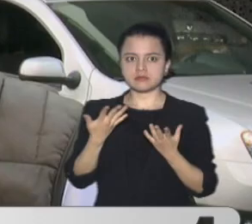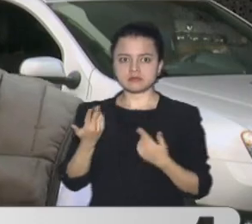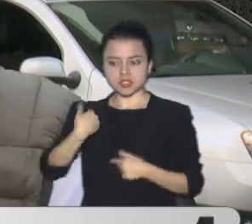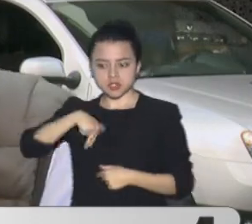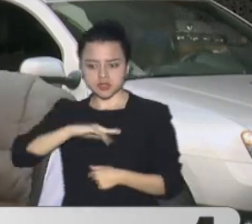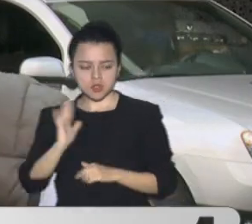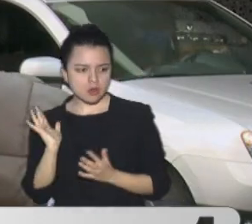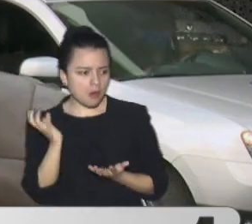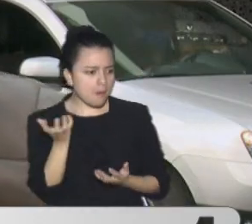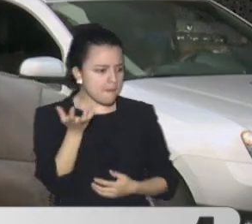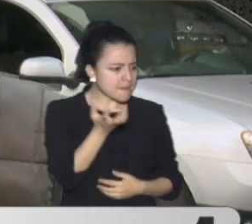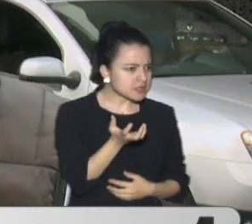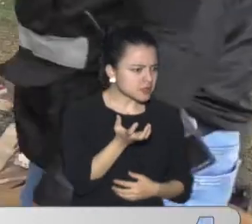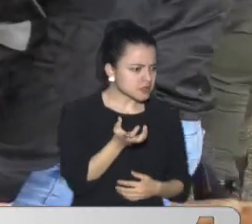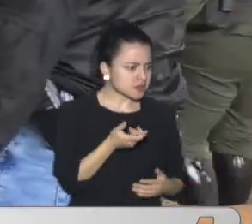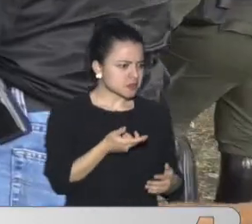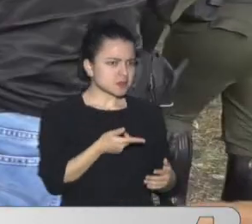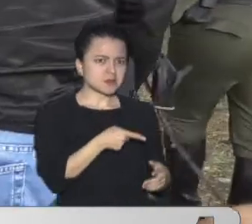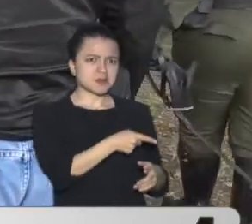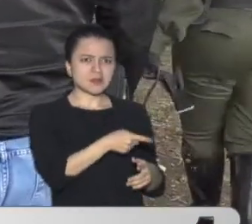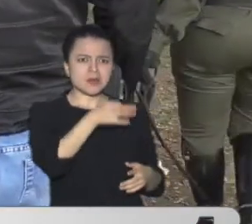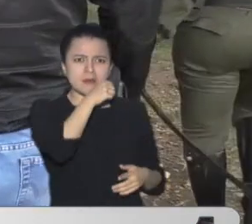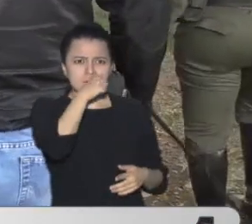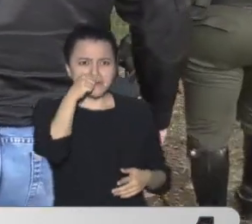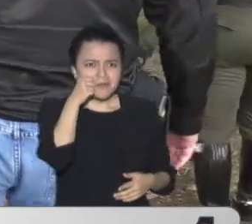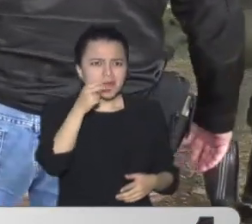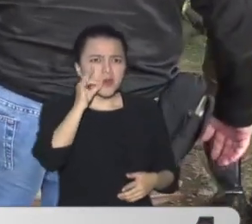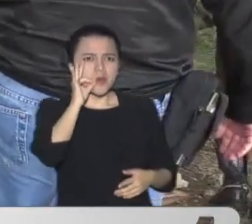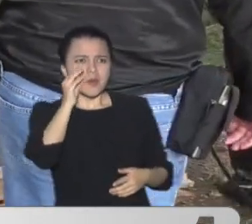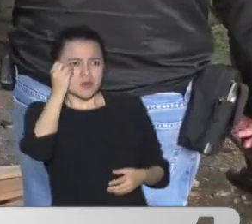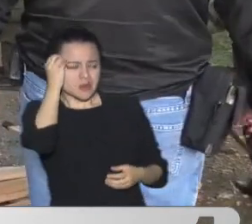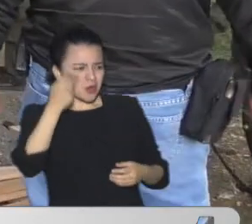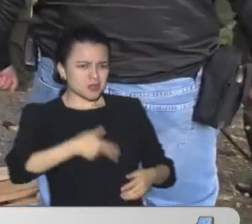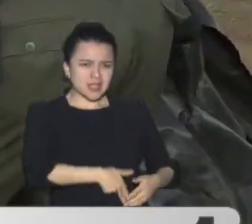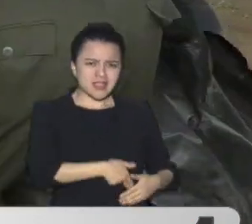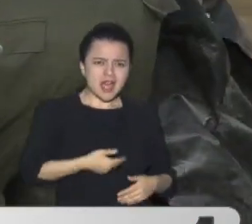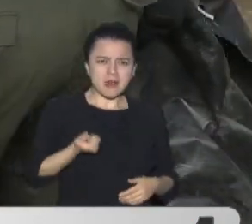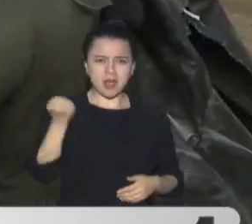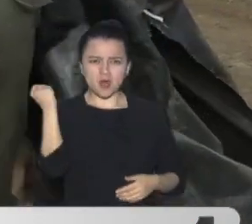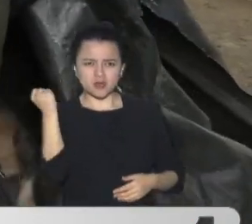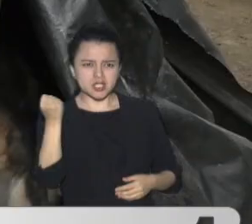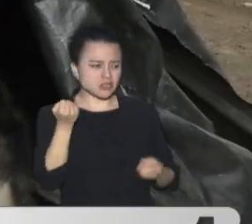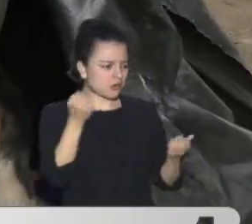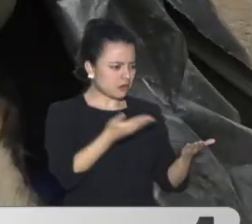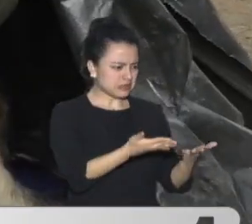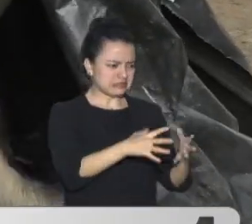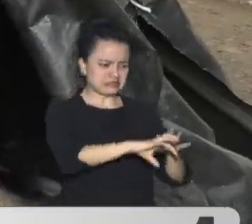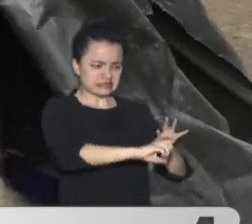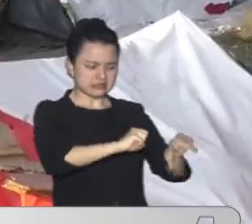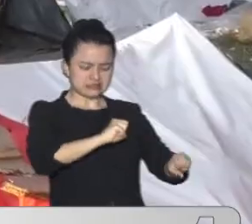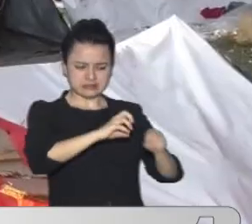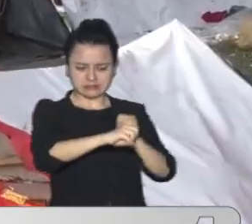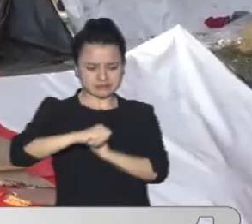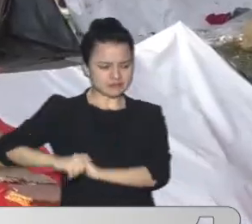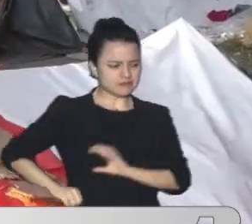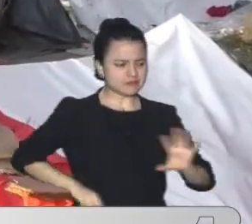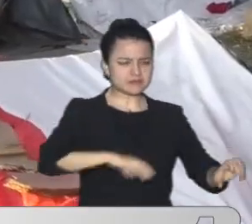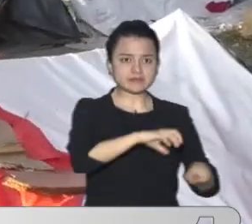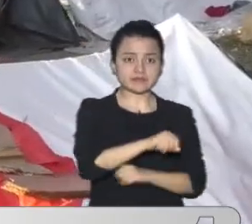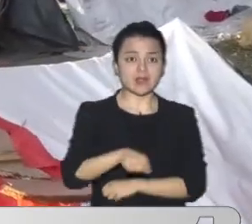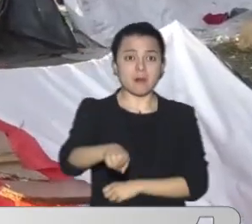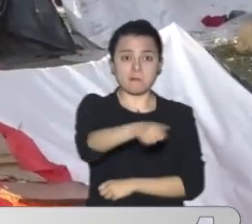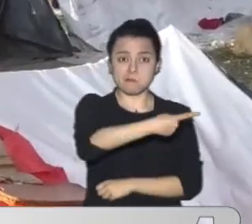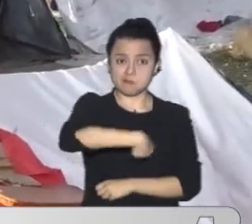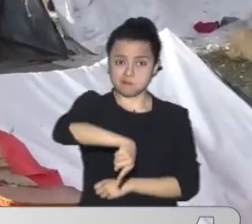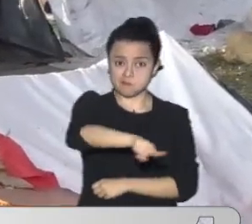pequeñas cantidades Y seguiremos Haciendo permanentemente Controles En distintos lugares De la ciudad Este es uno De los lugares Donde mayor cantidad De población venezolana